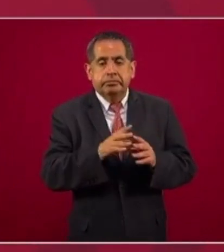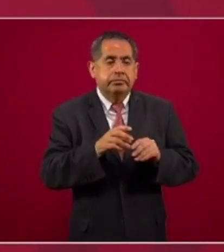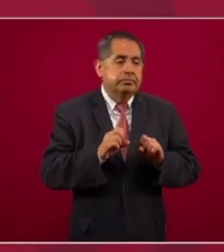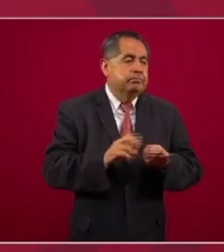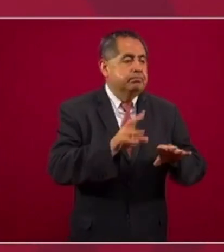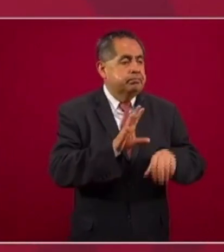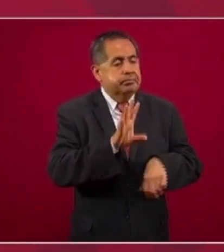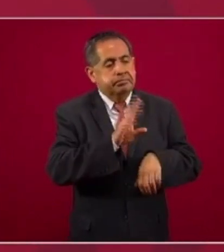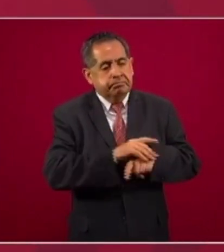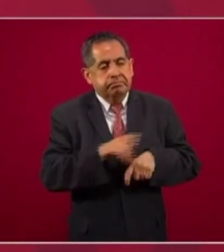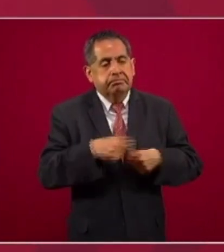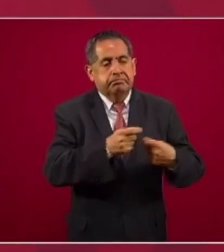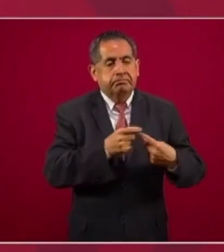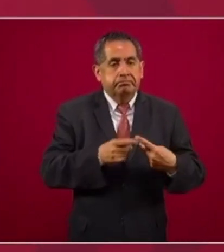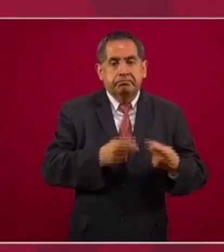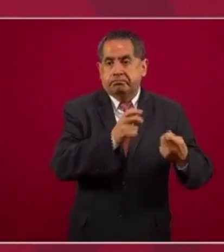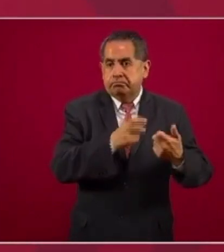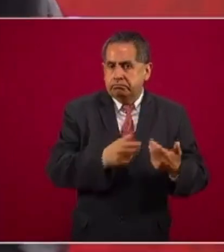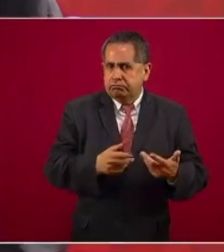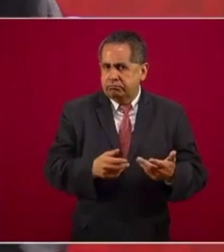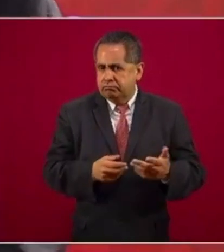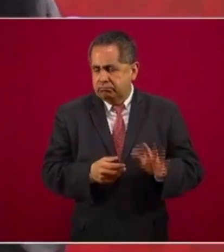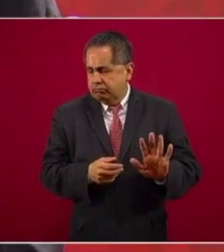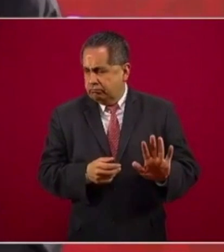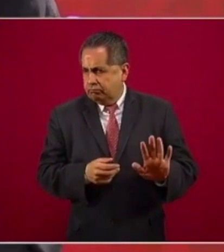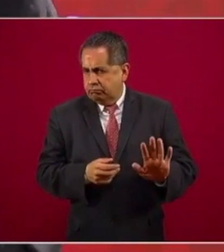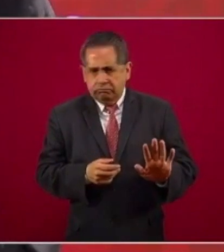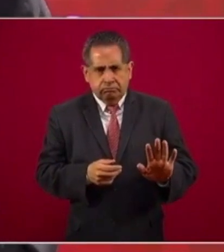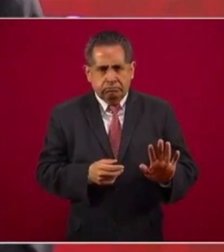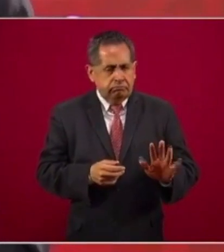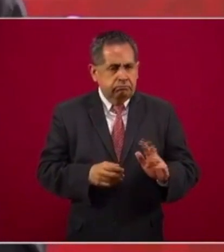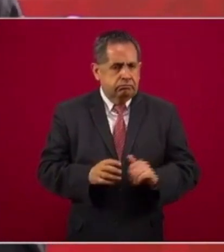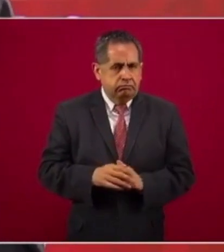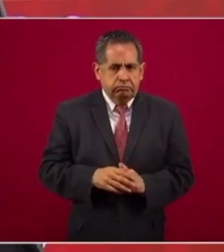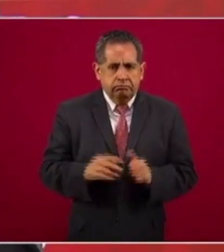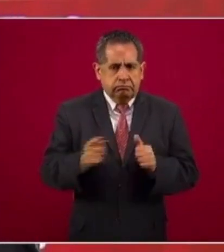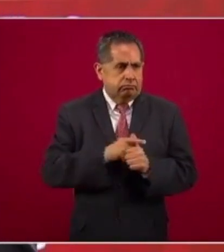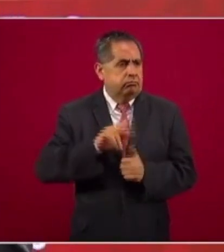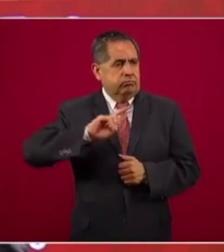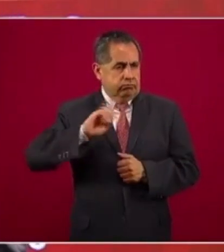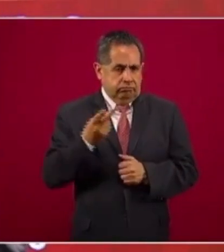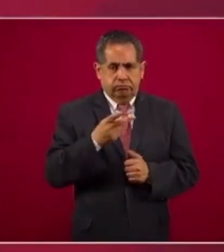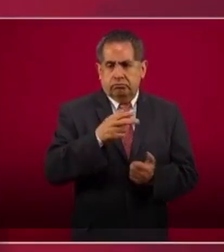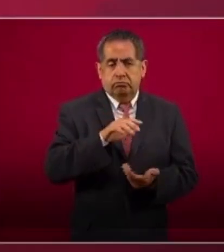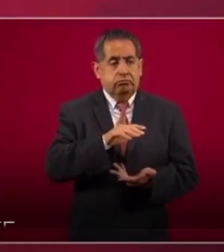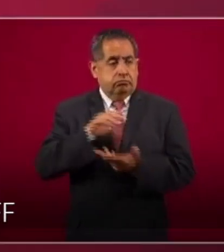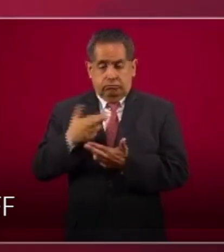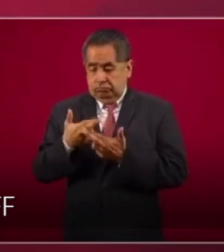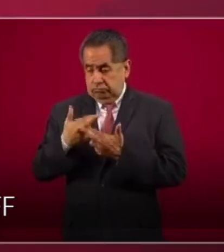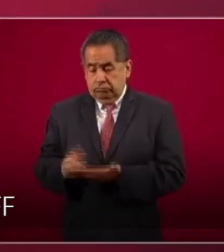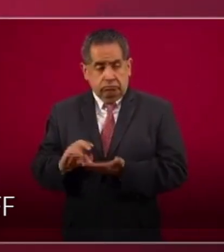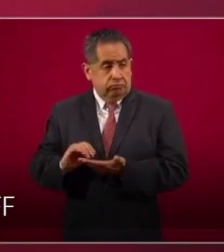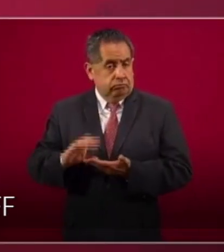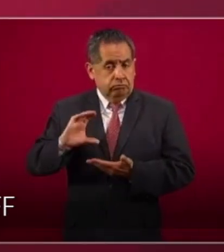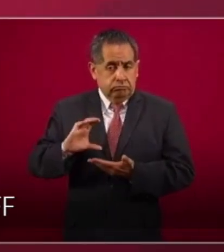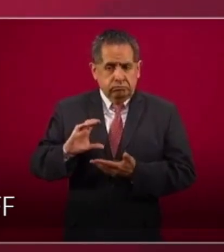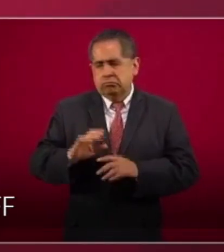concesión si no recuperamos lo que